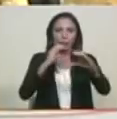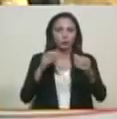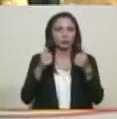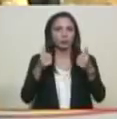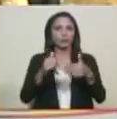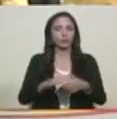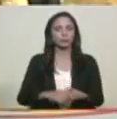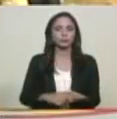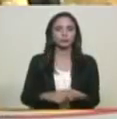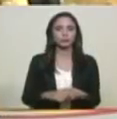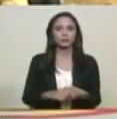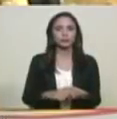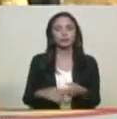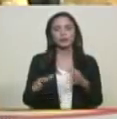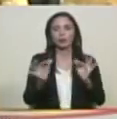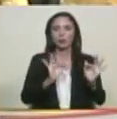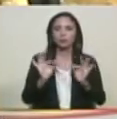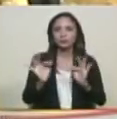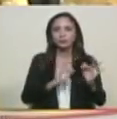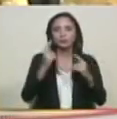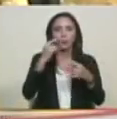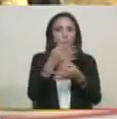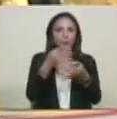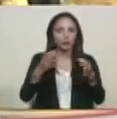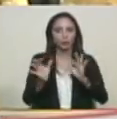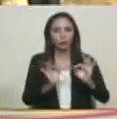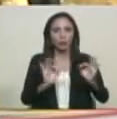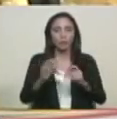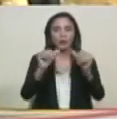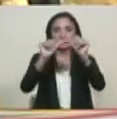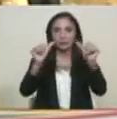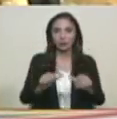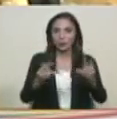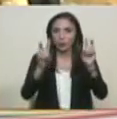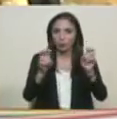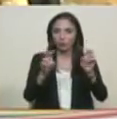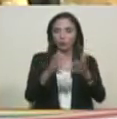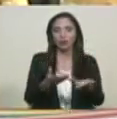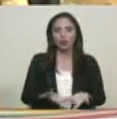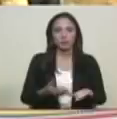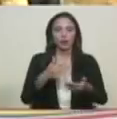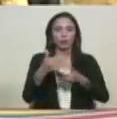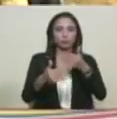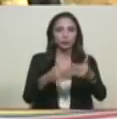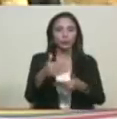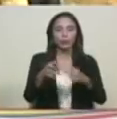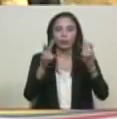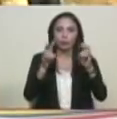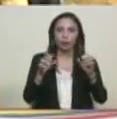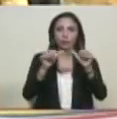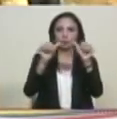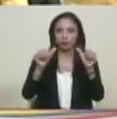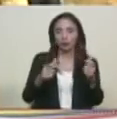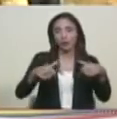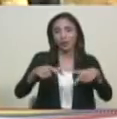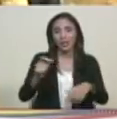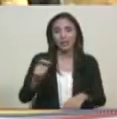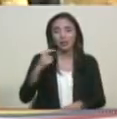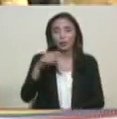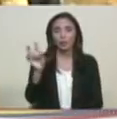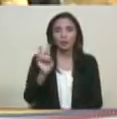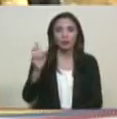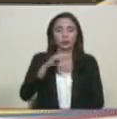dado que estamos puliendo y perfeccionando todo el sistema nuevo que necesita Venezuela